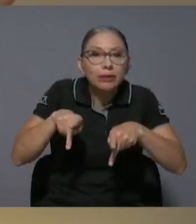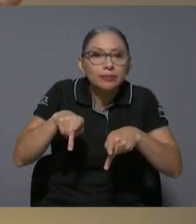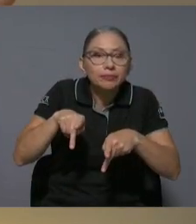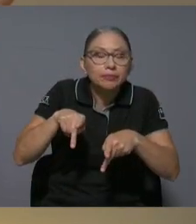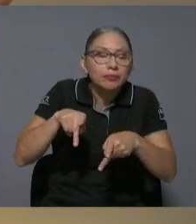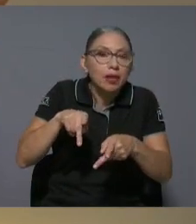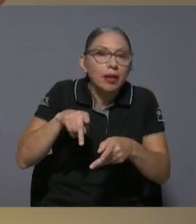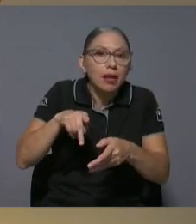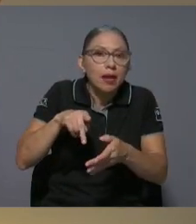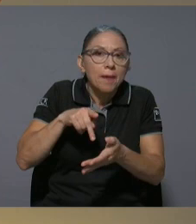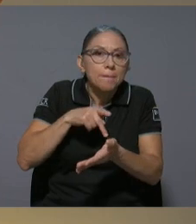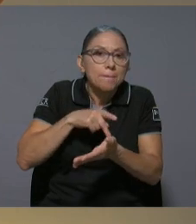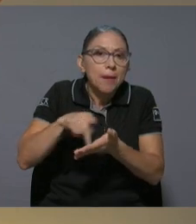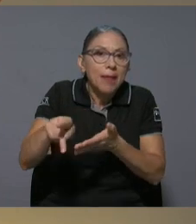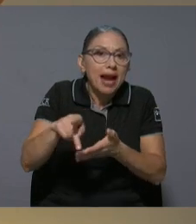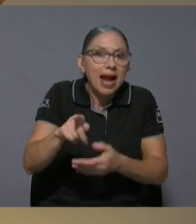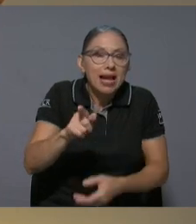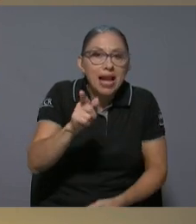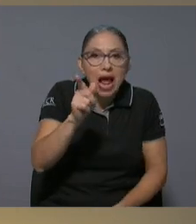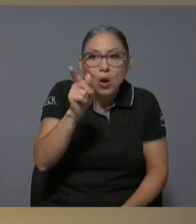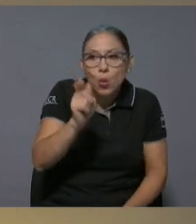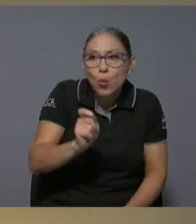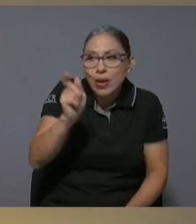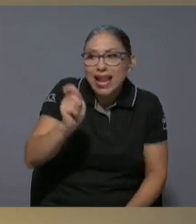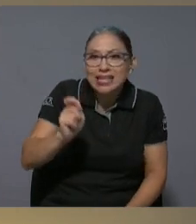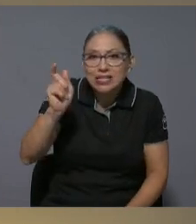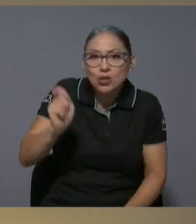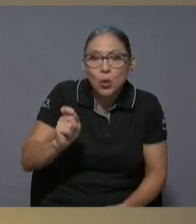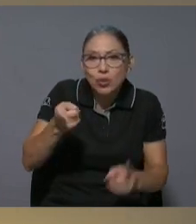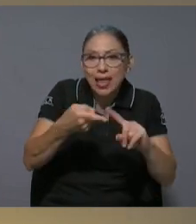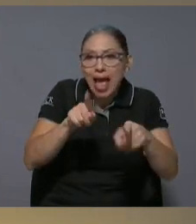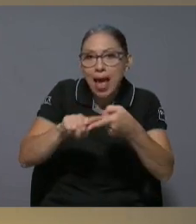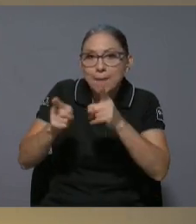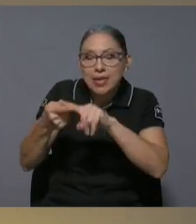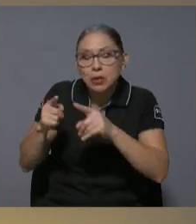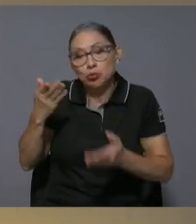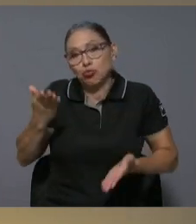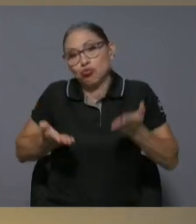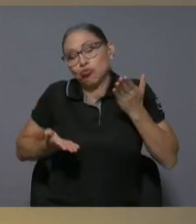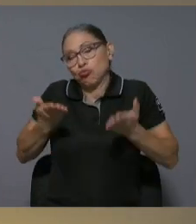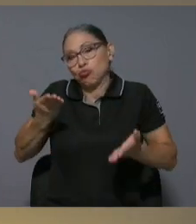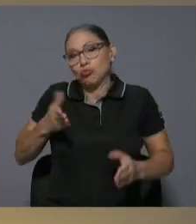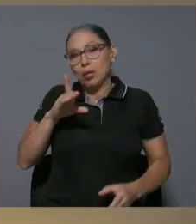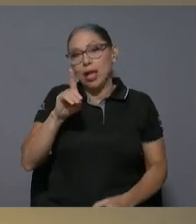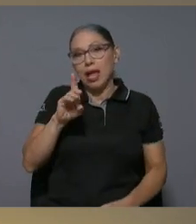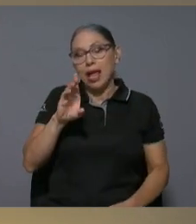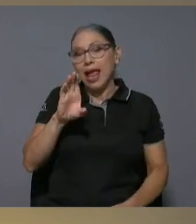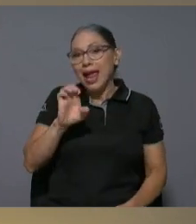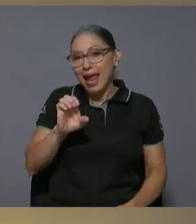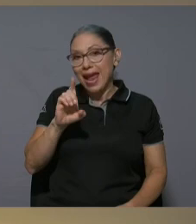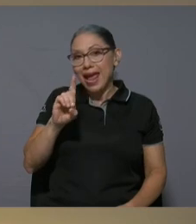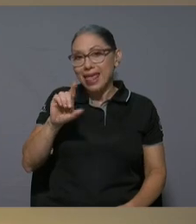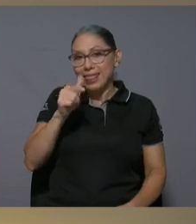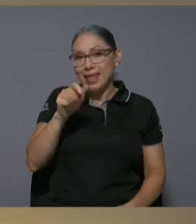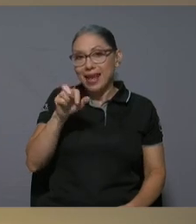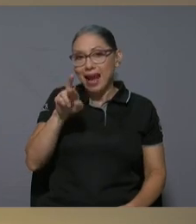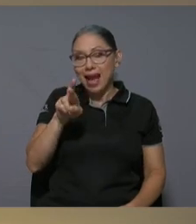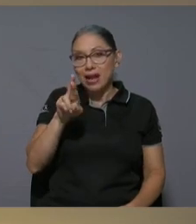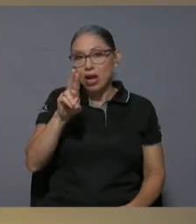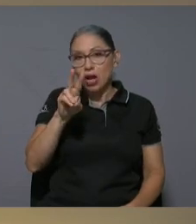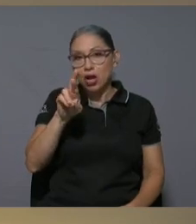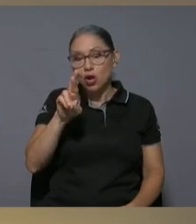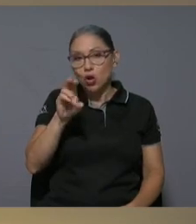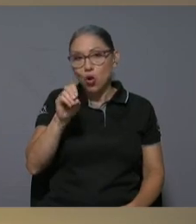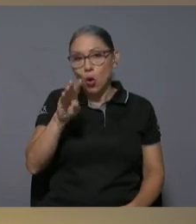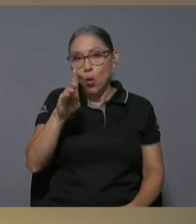las amigas y amigos posiblemente por ahí don Edgar Robles además de otra gente sería